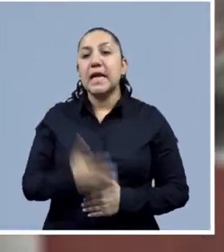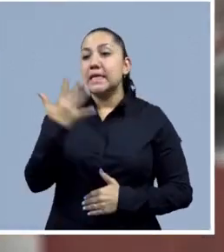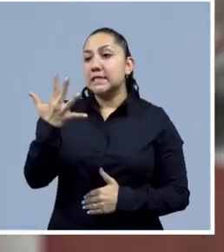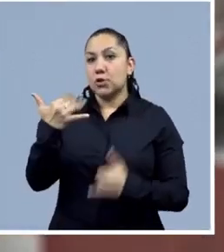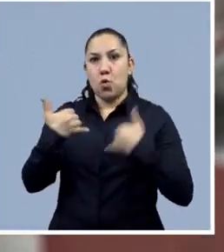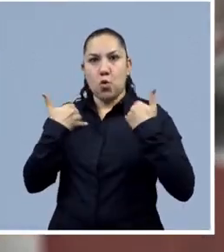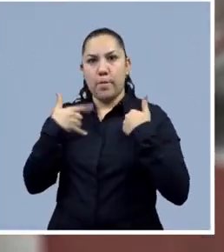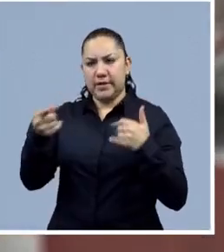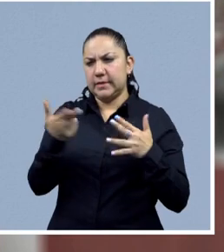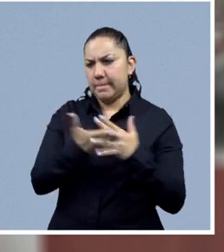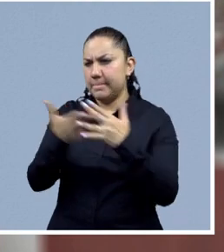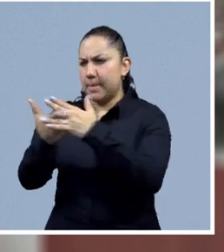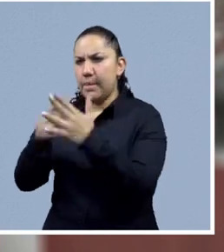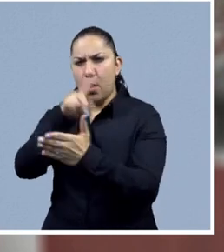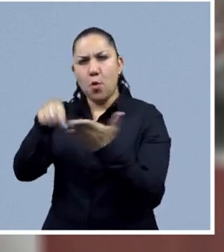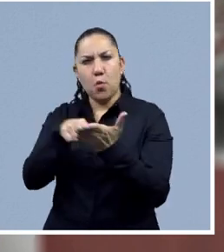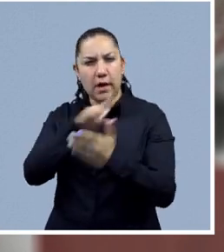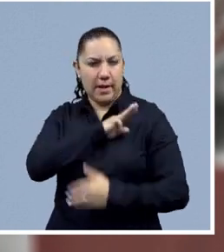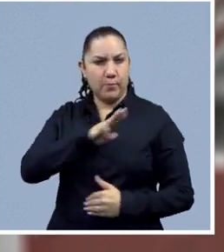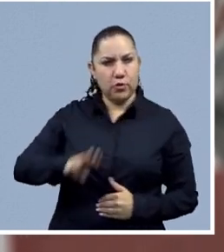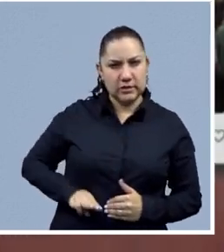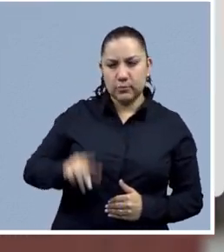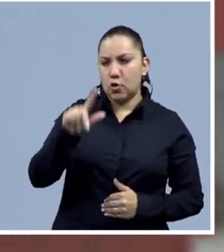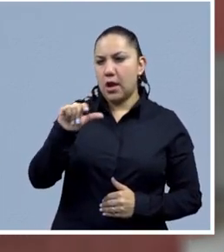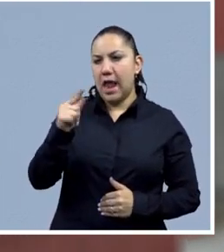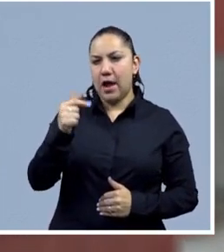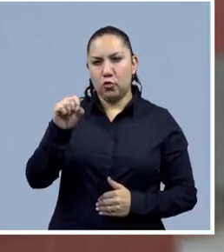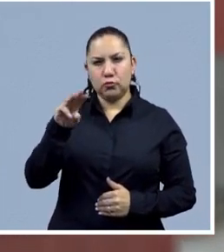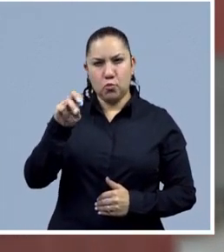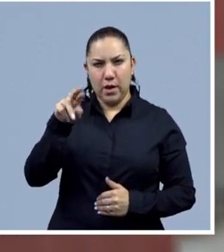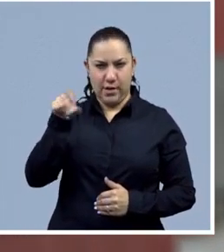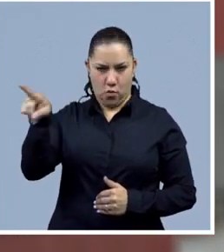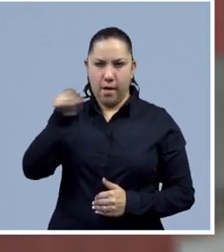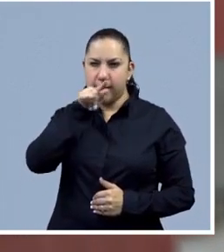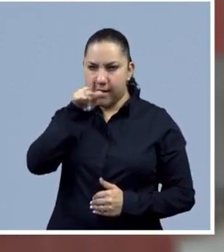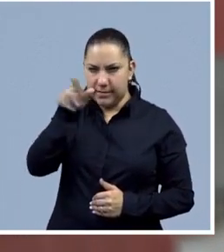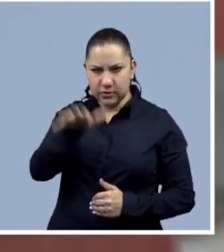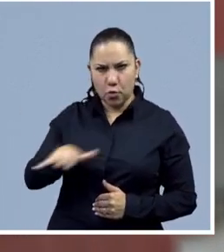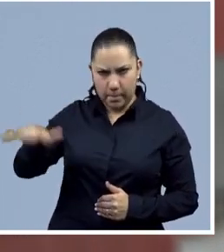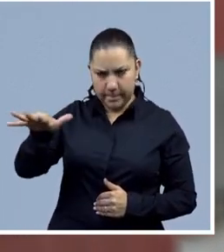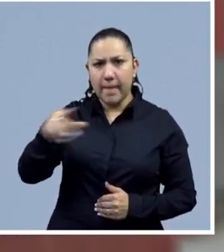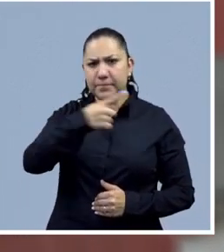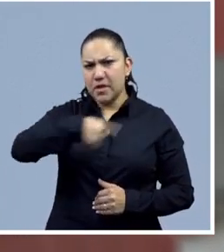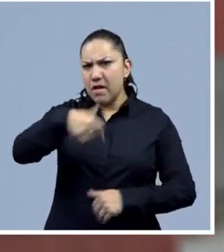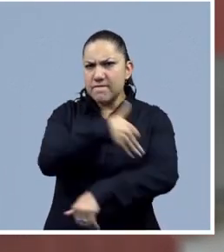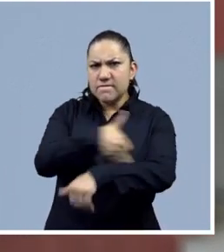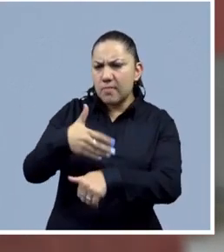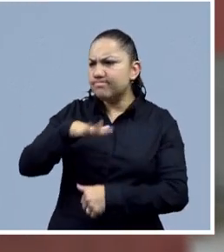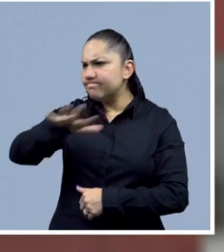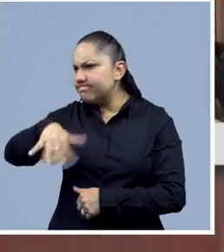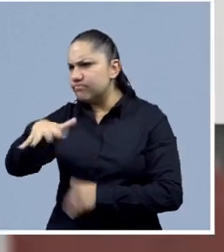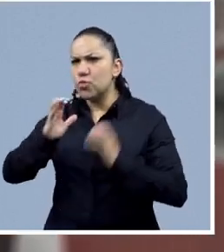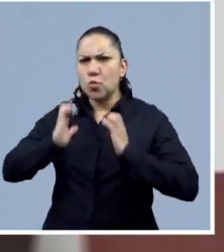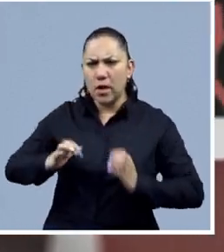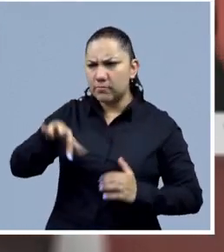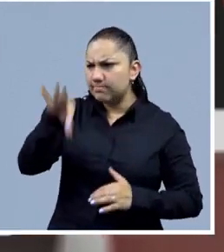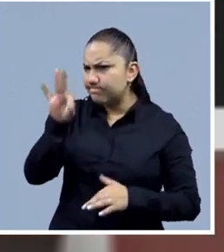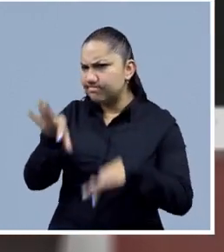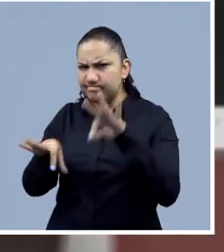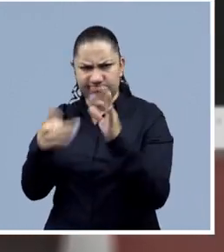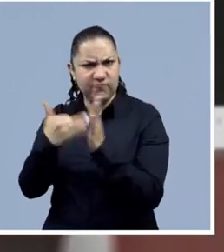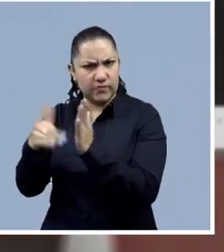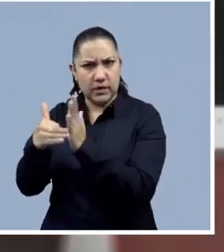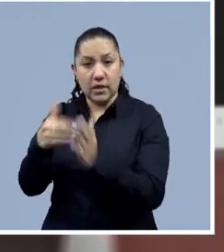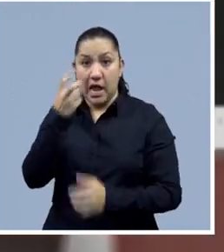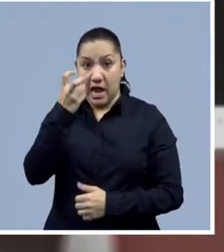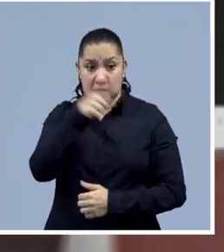Familiares de los cinco jóvenes asesinados en el municipio de Lagos de Moreno, en Jalisco, continúan exigiendo la búsqueda de los restos, un hecho